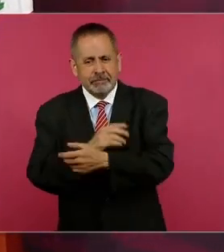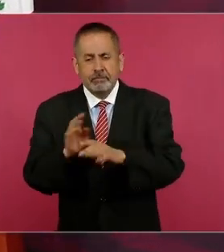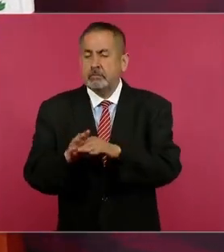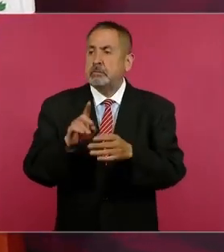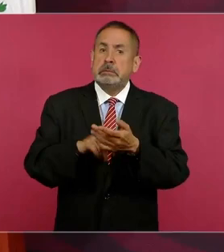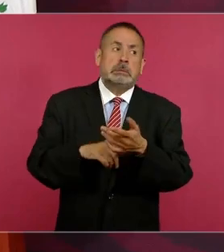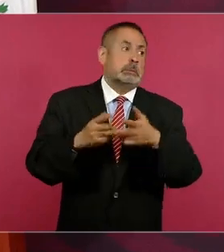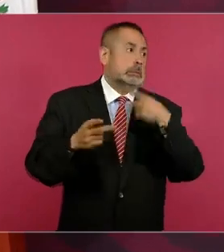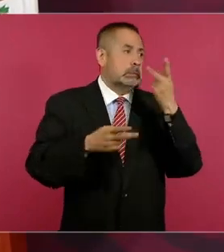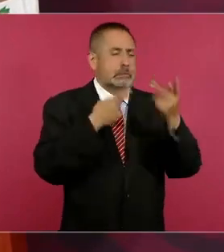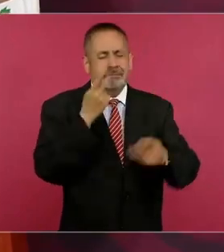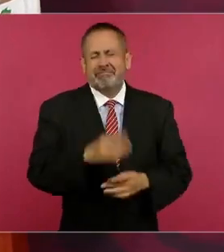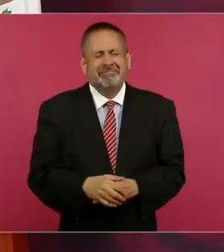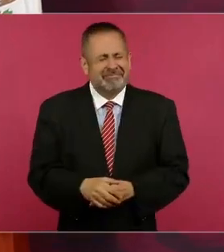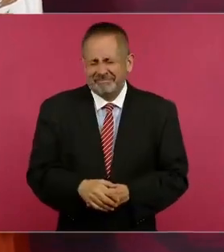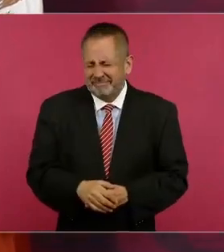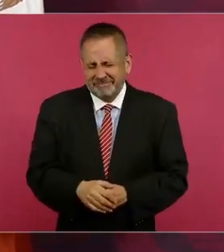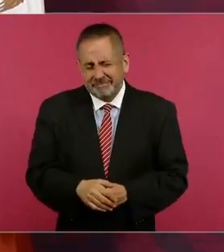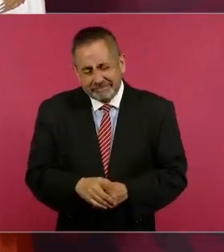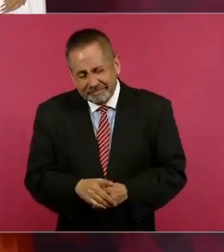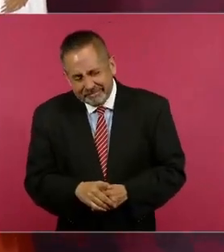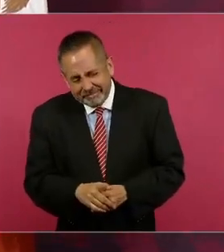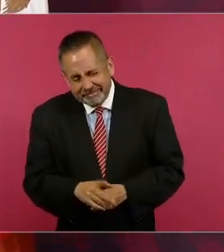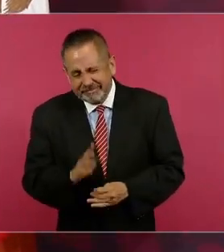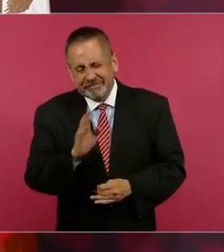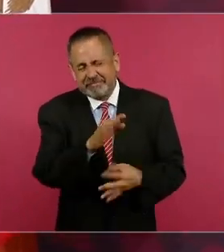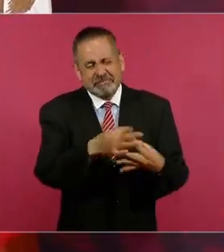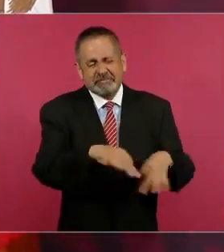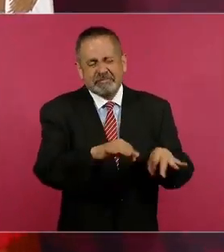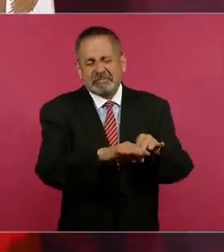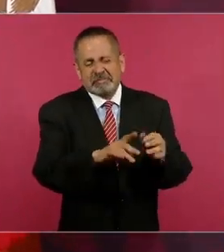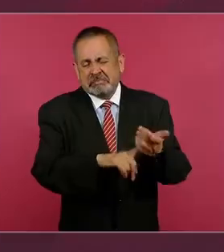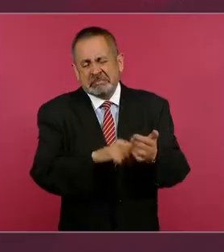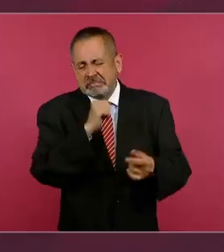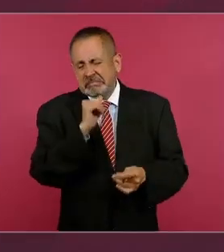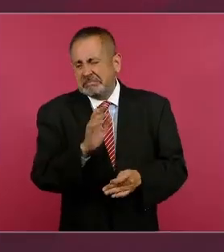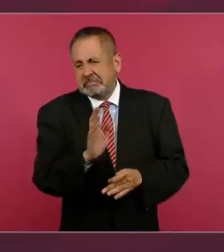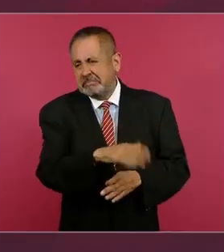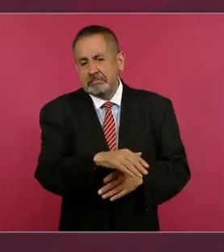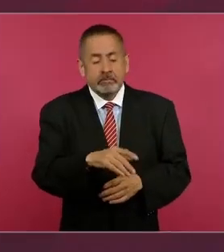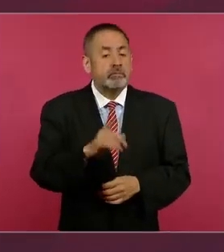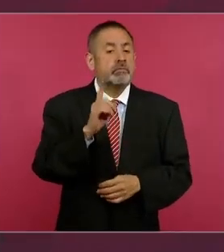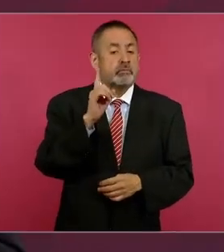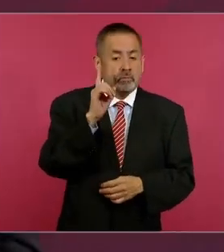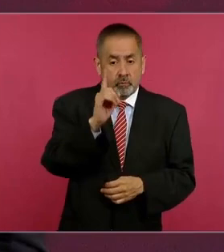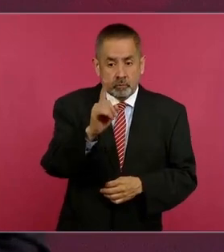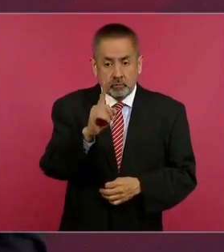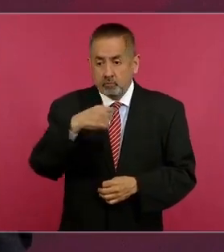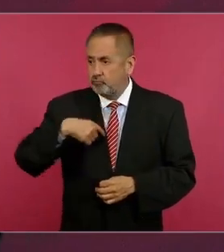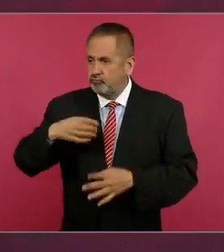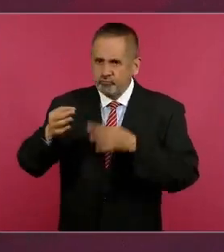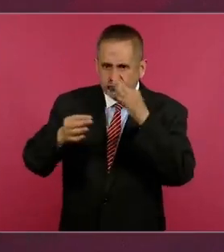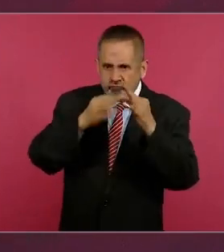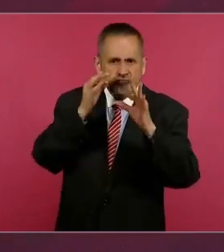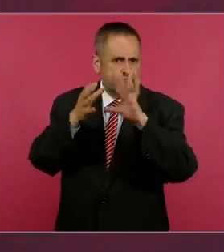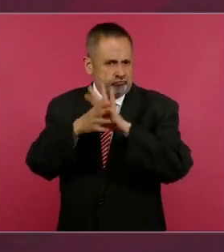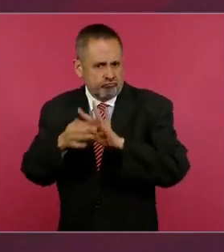Pero no hay que tomarlos en serio y lo que hay que hacer es una campaña,